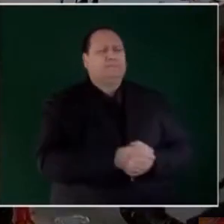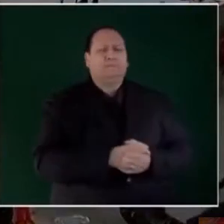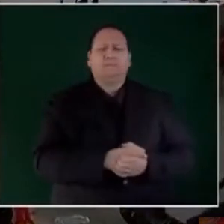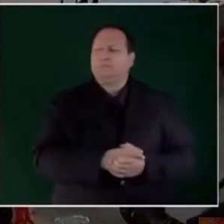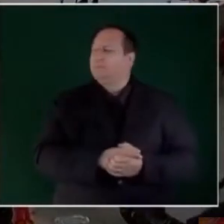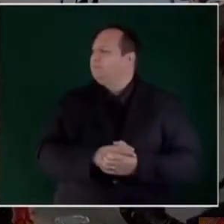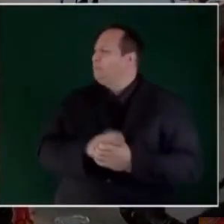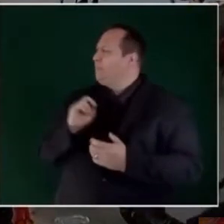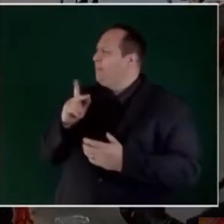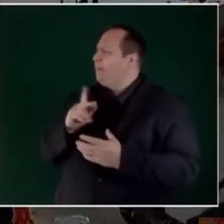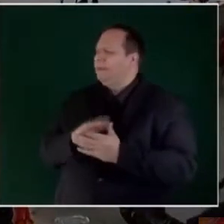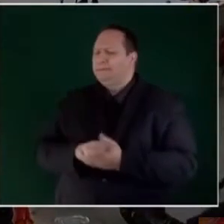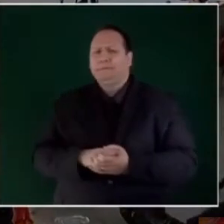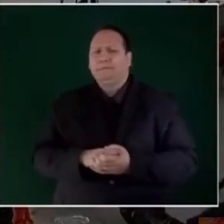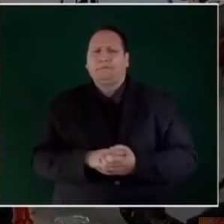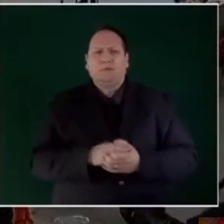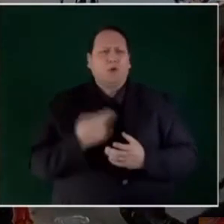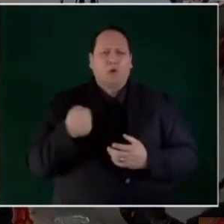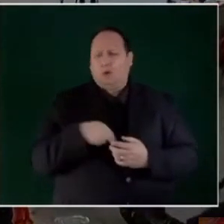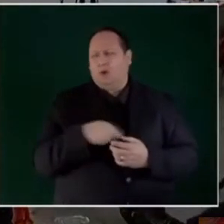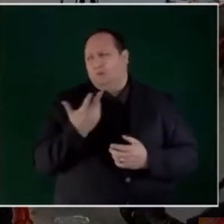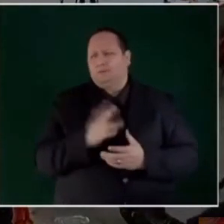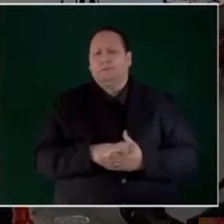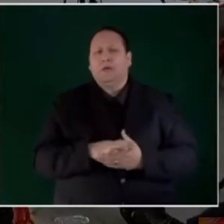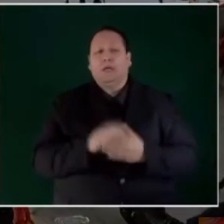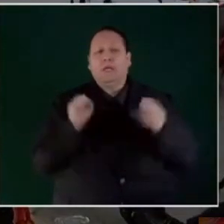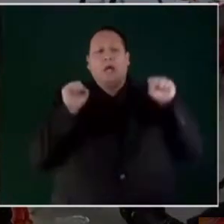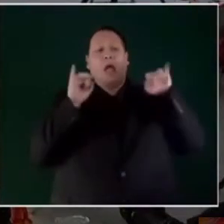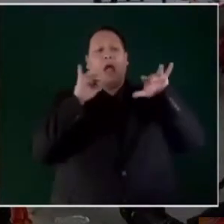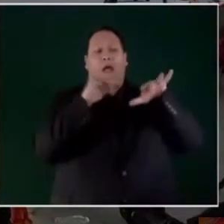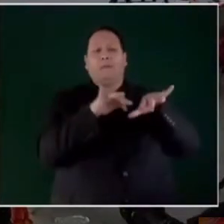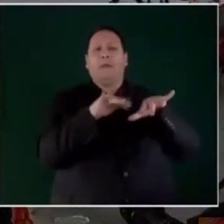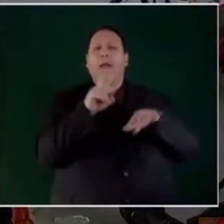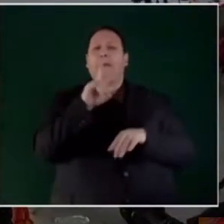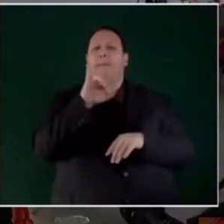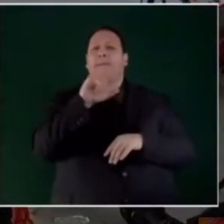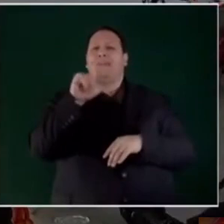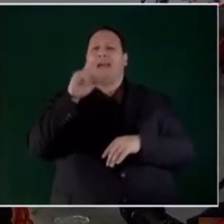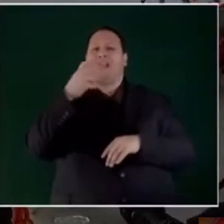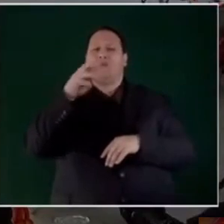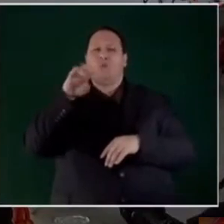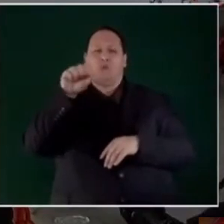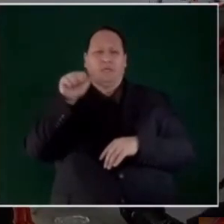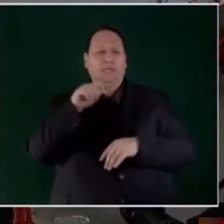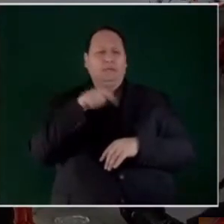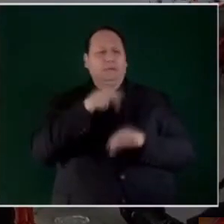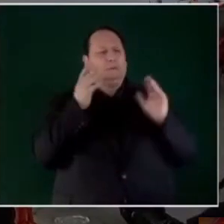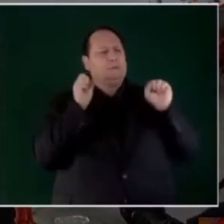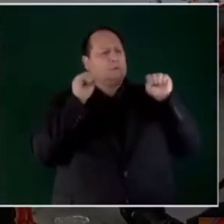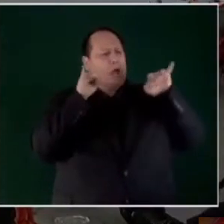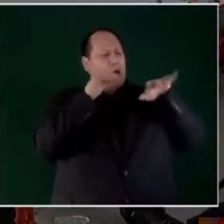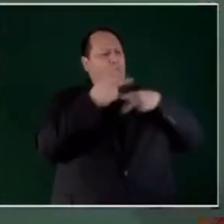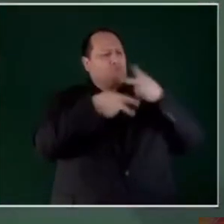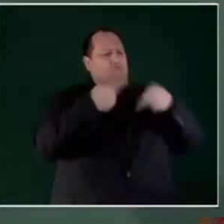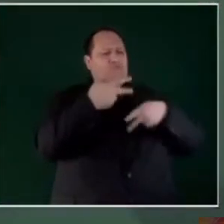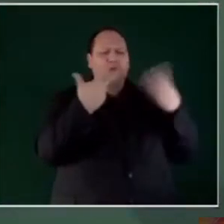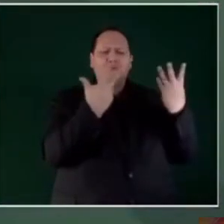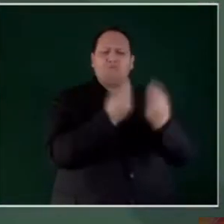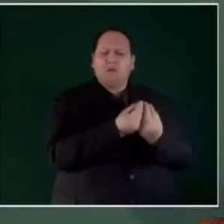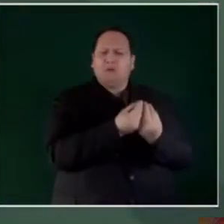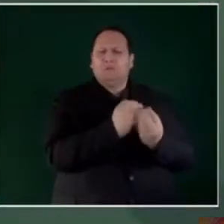Bueno, pues nos vamos a reunir en Villahermosa el